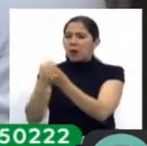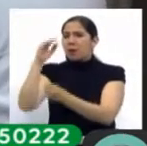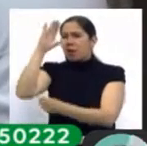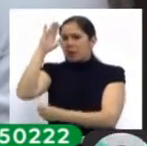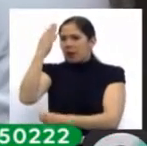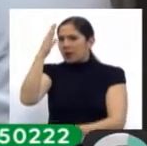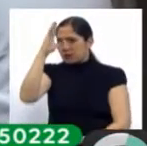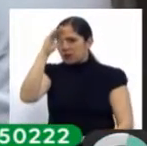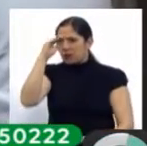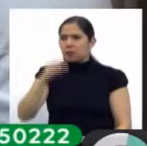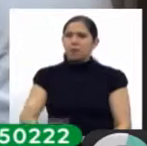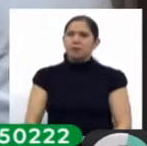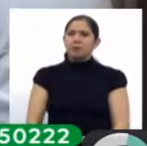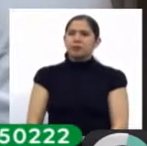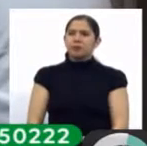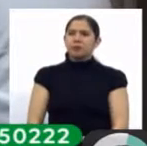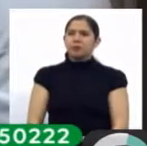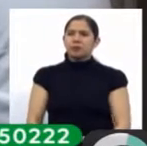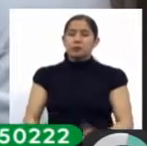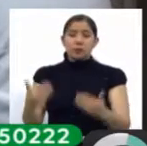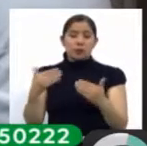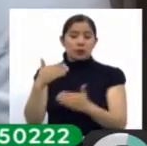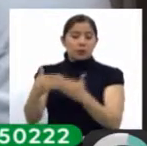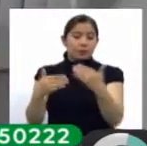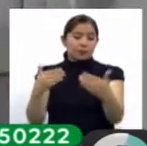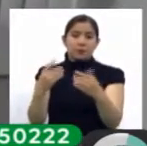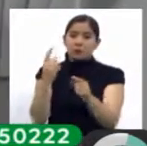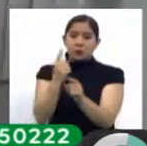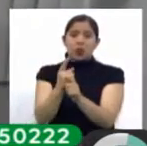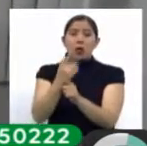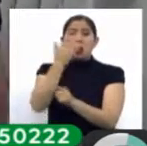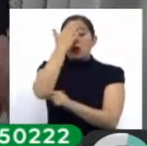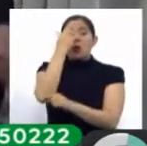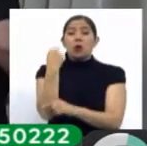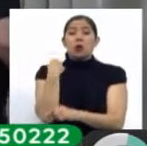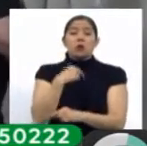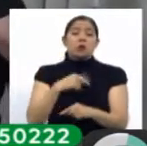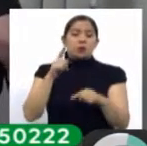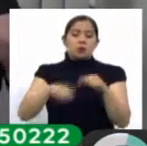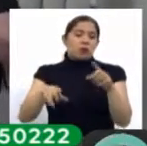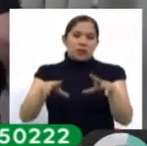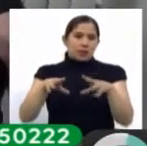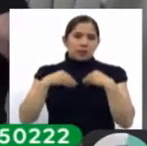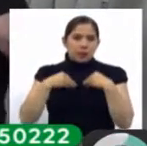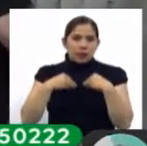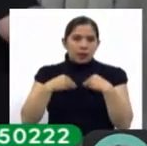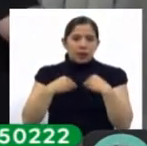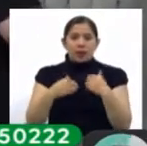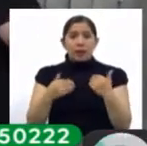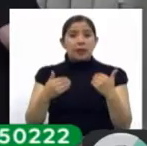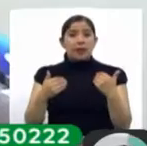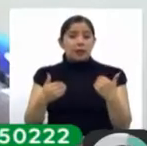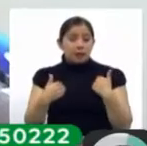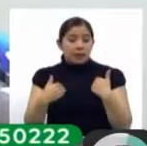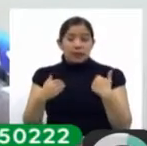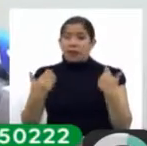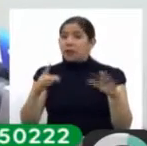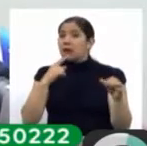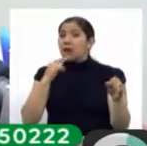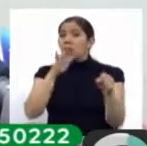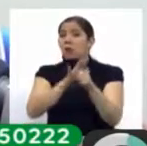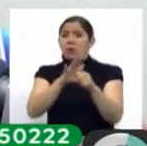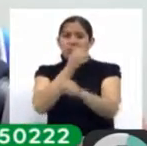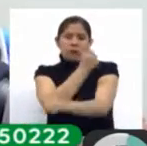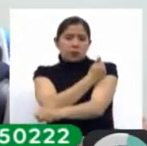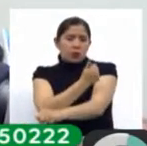Y aplicar los procedimientos que correspondan porque no es permisible y tenemos un compromiso entre todas las autoridades del órgano